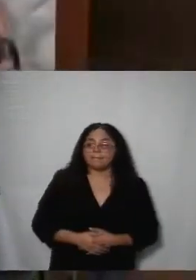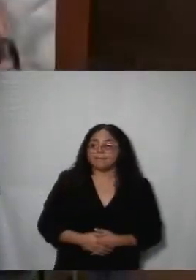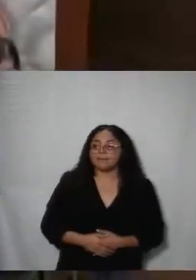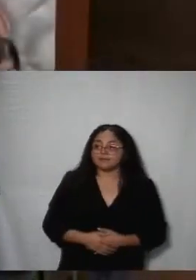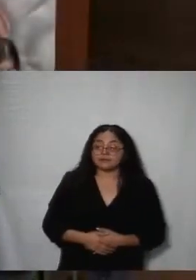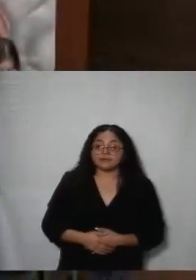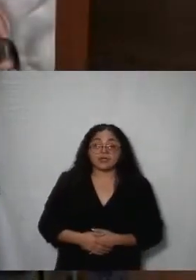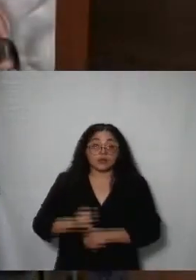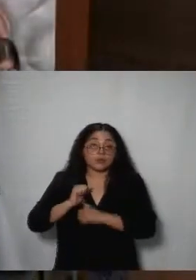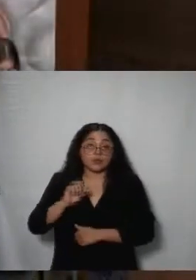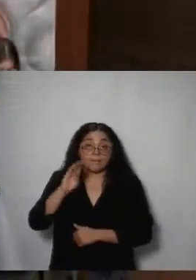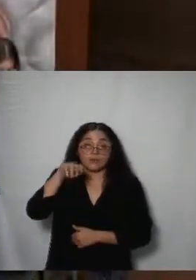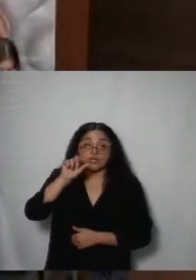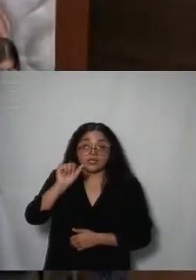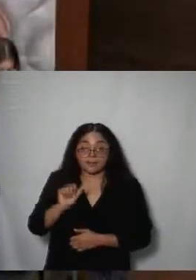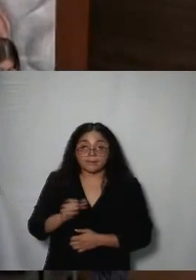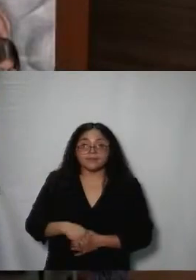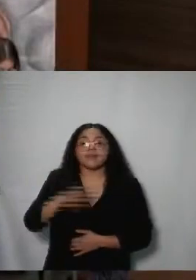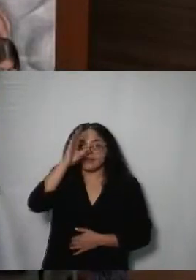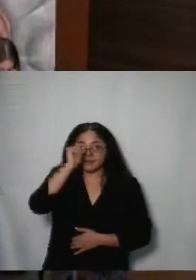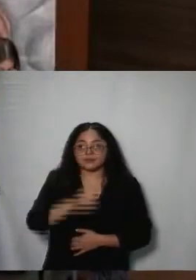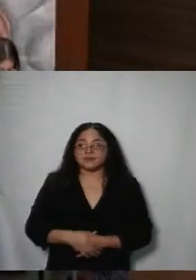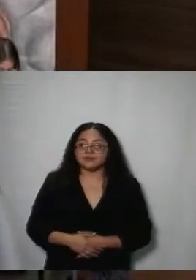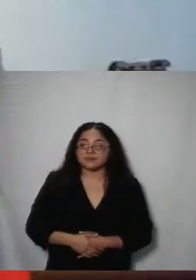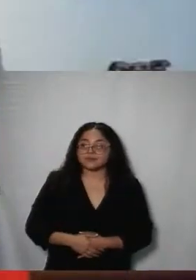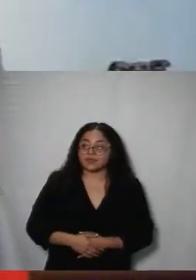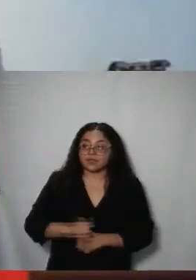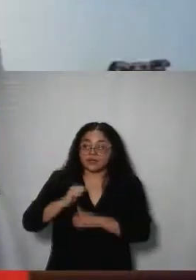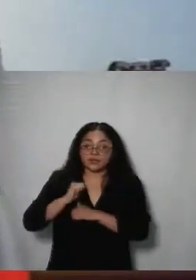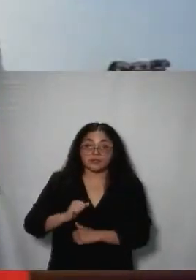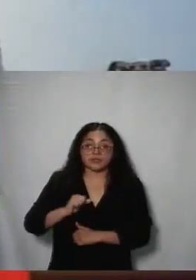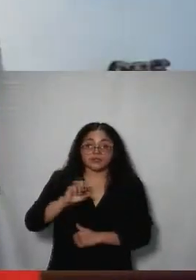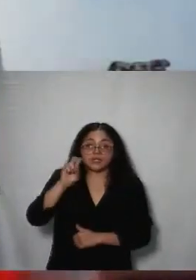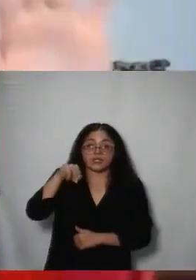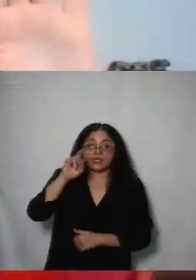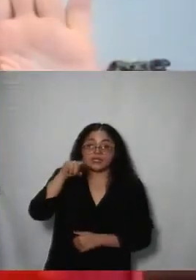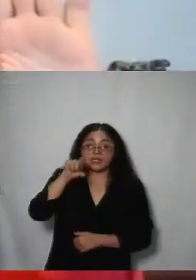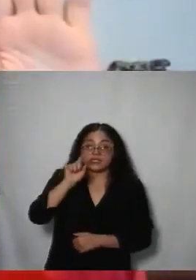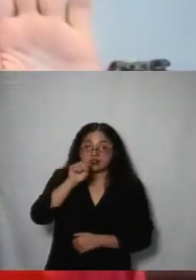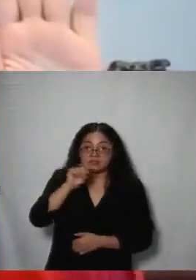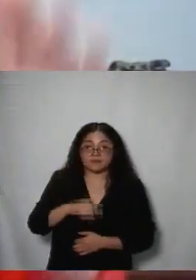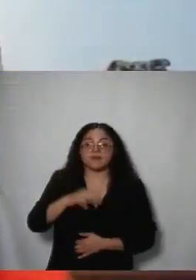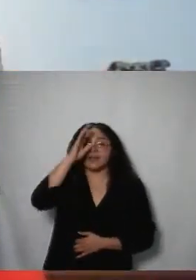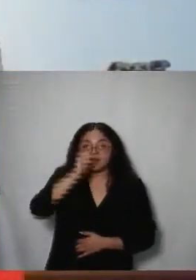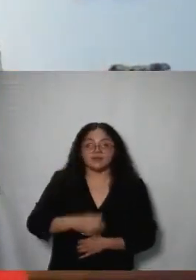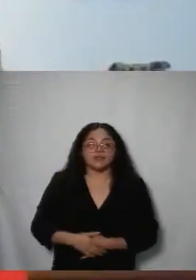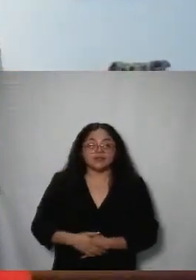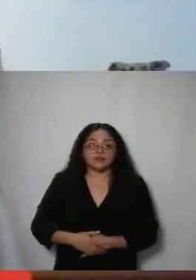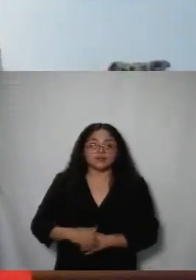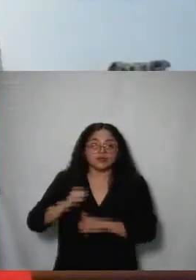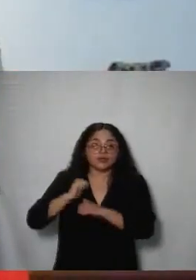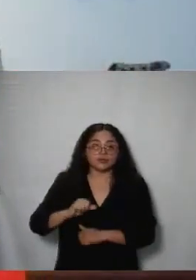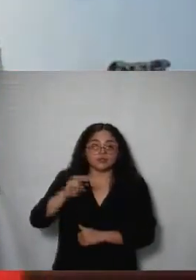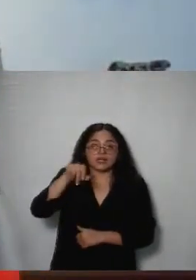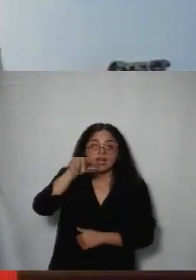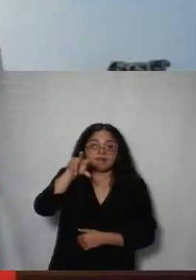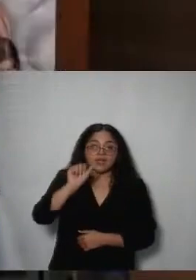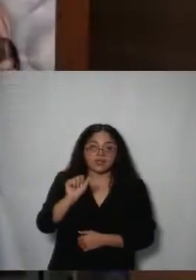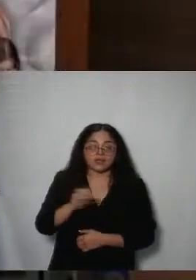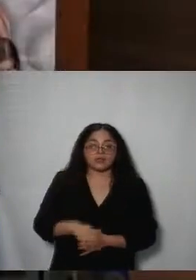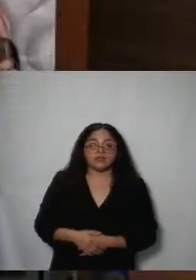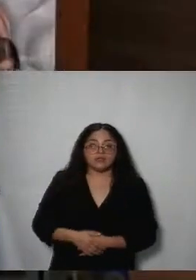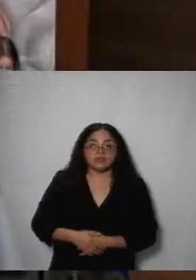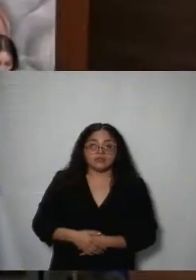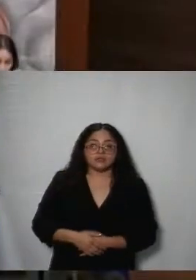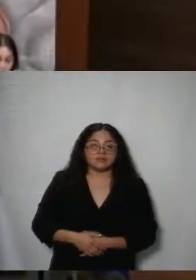sentido de su voto comisionado Bonilla a favor comisionada Enriquez a favor comisionada